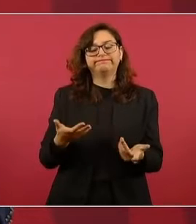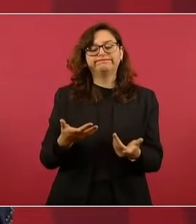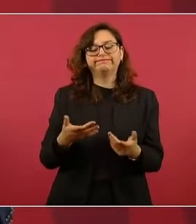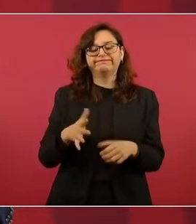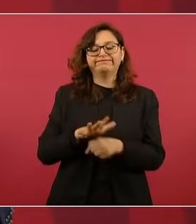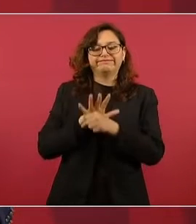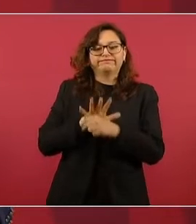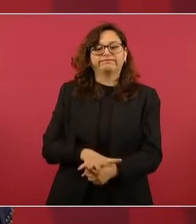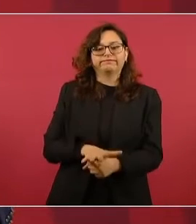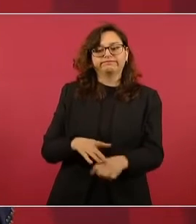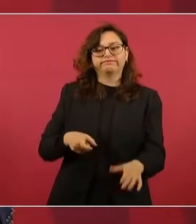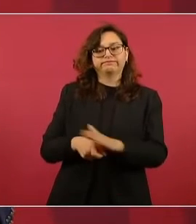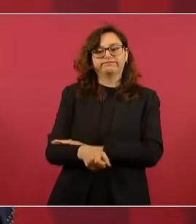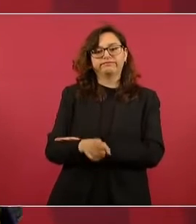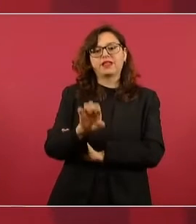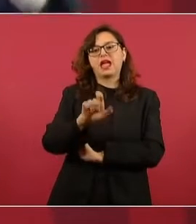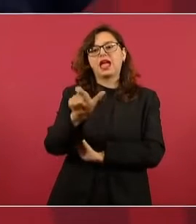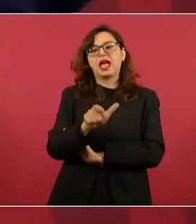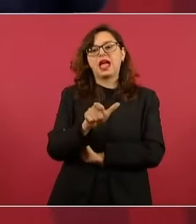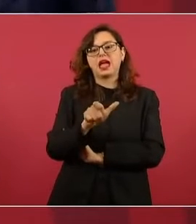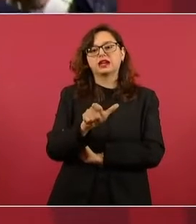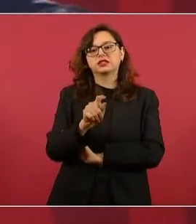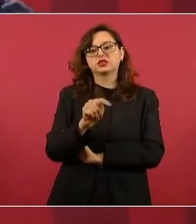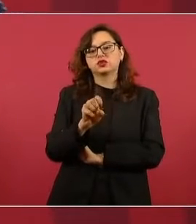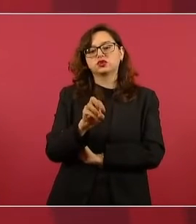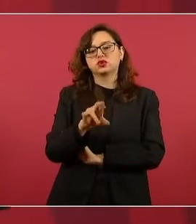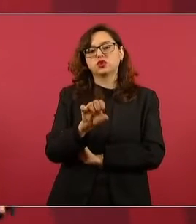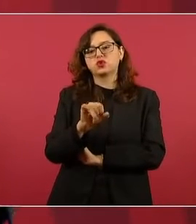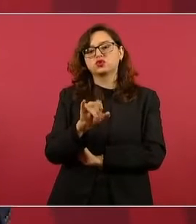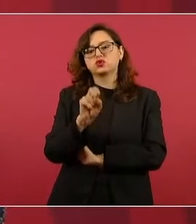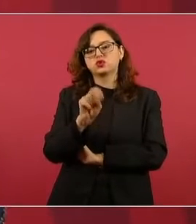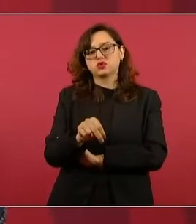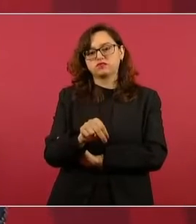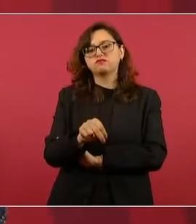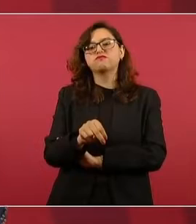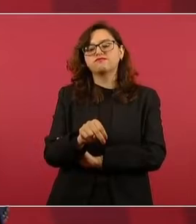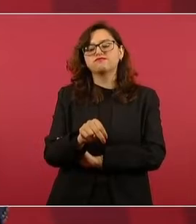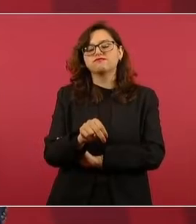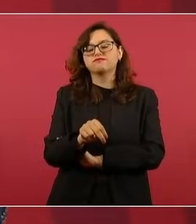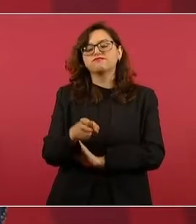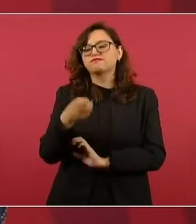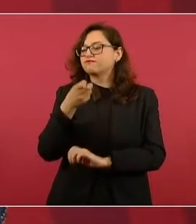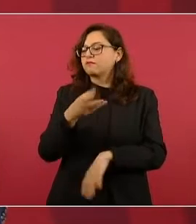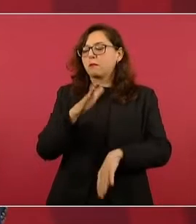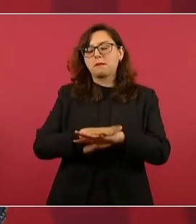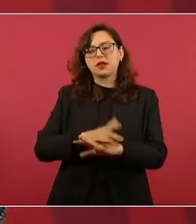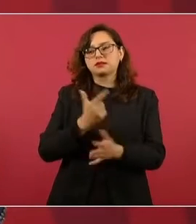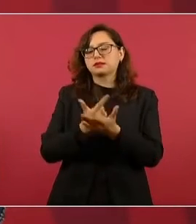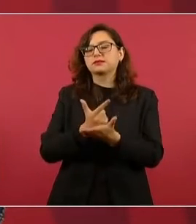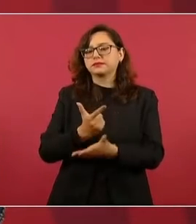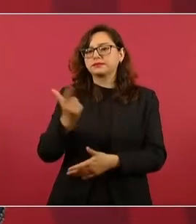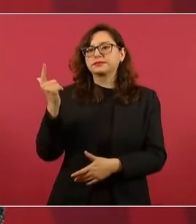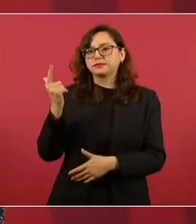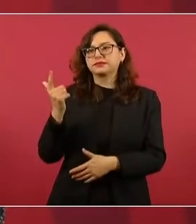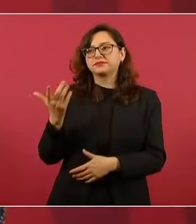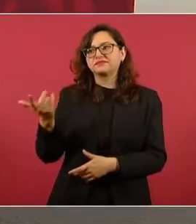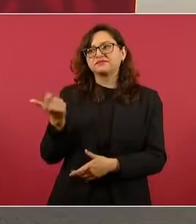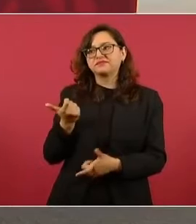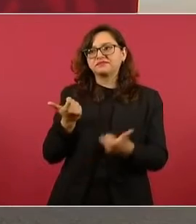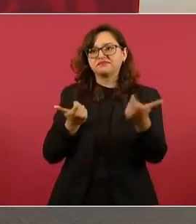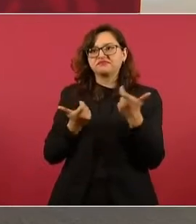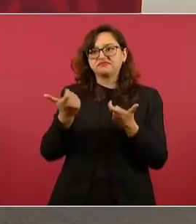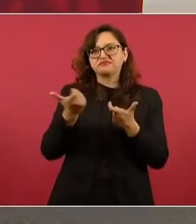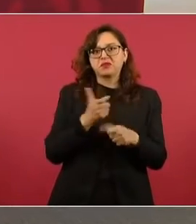de los delitos que se tienen y estamos